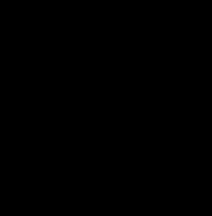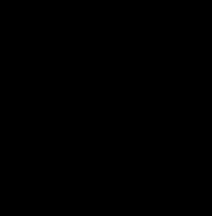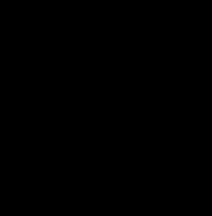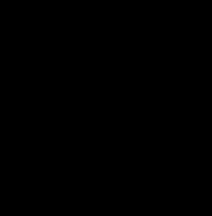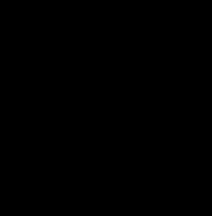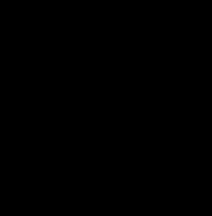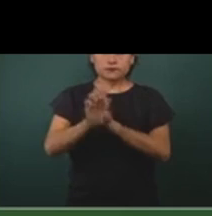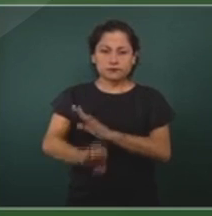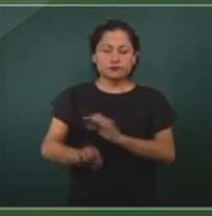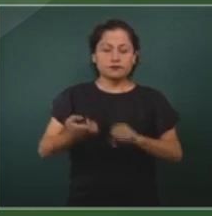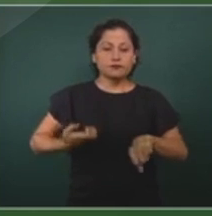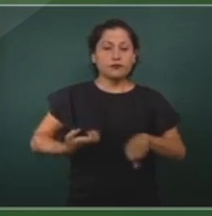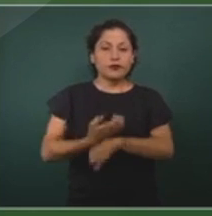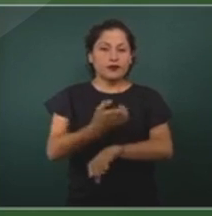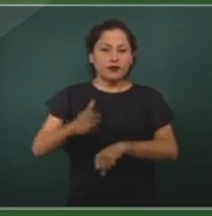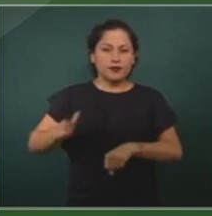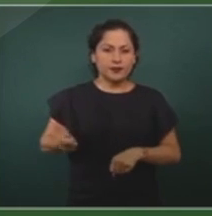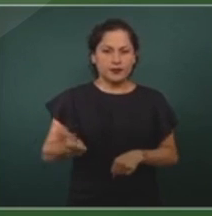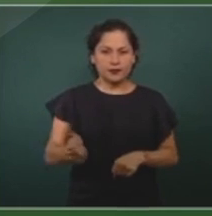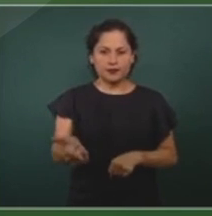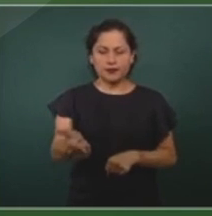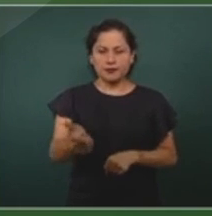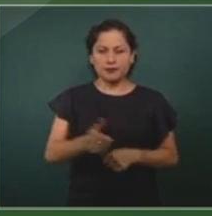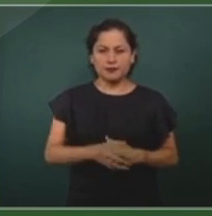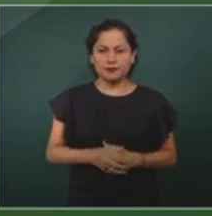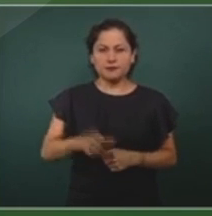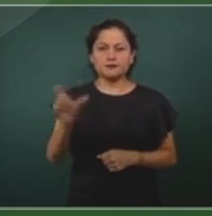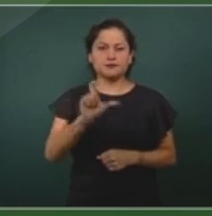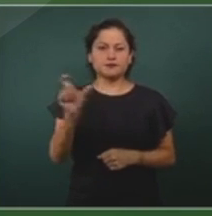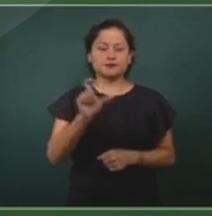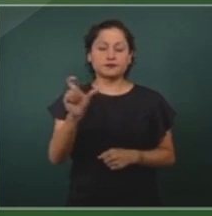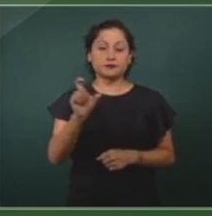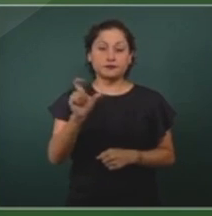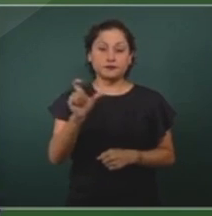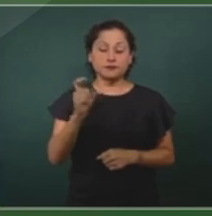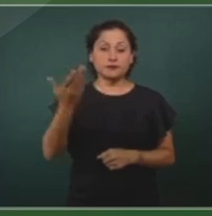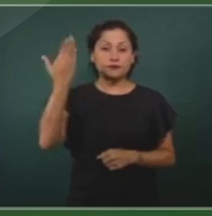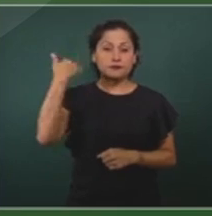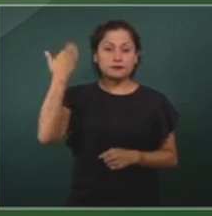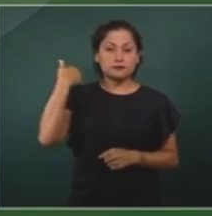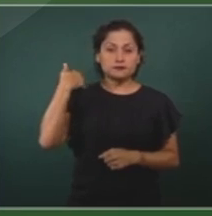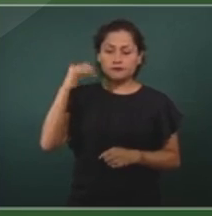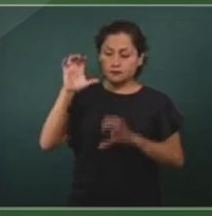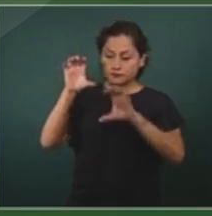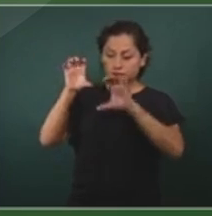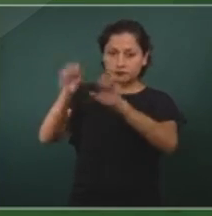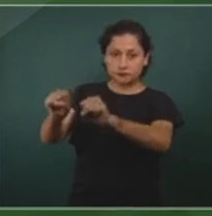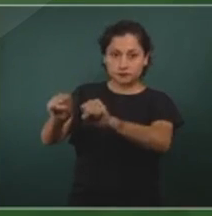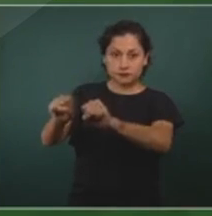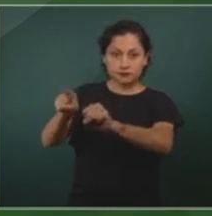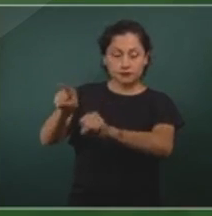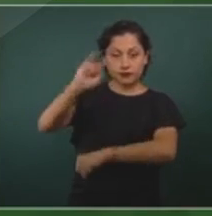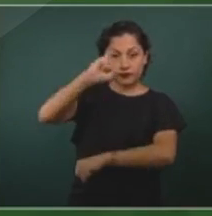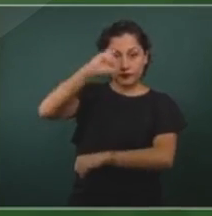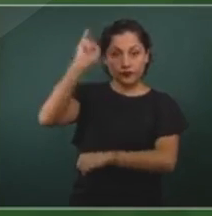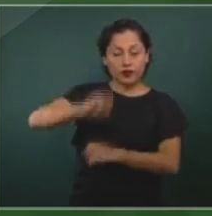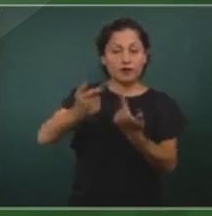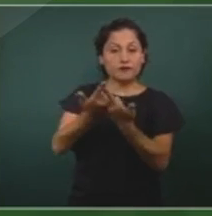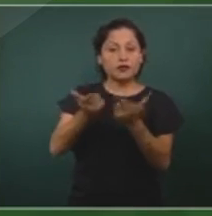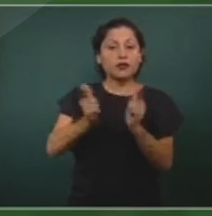A partir de la detención del jefe del cartel de Santa Rosa